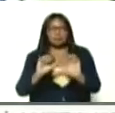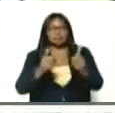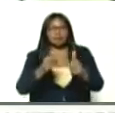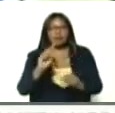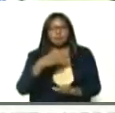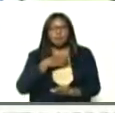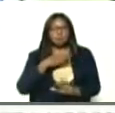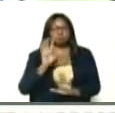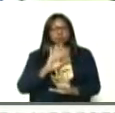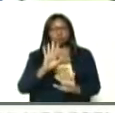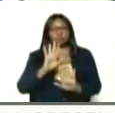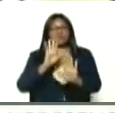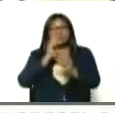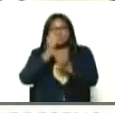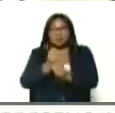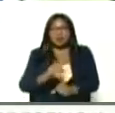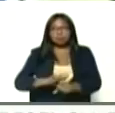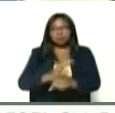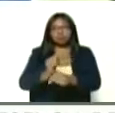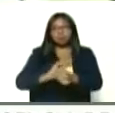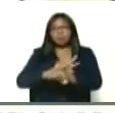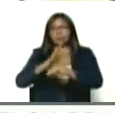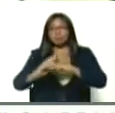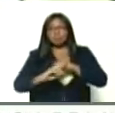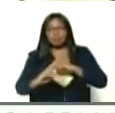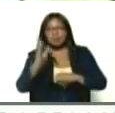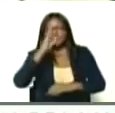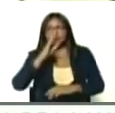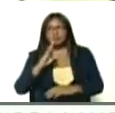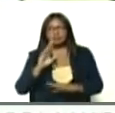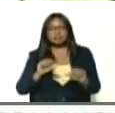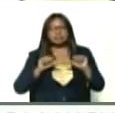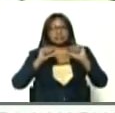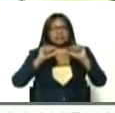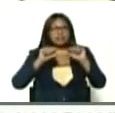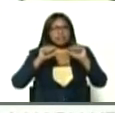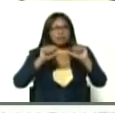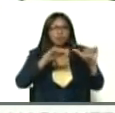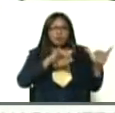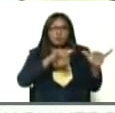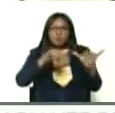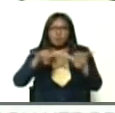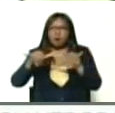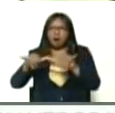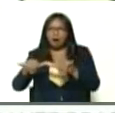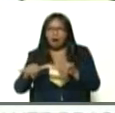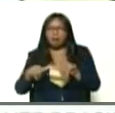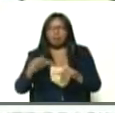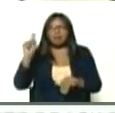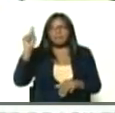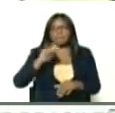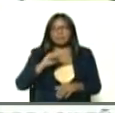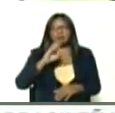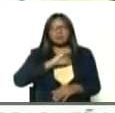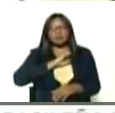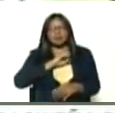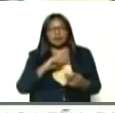poder, con esta variante, si todo se hubiera mantenido, como veníamos, todo el mes de enero,